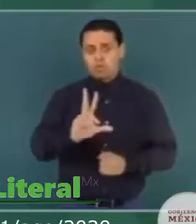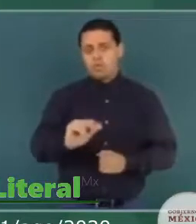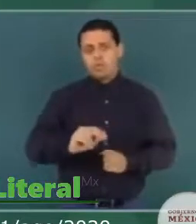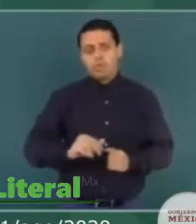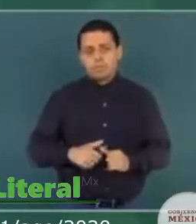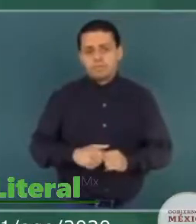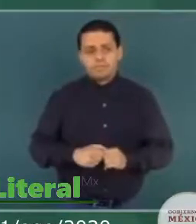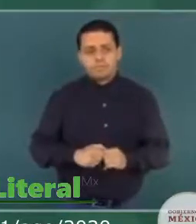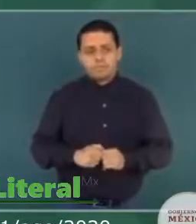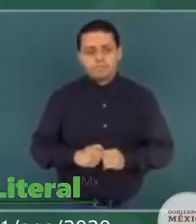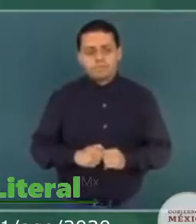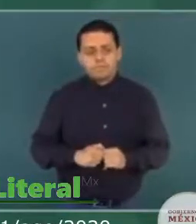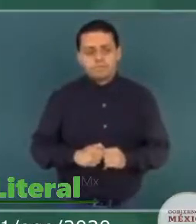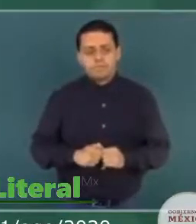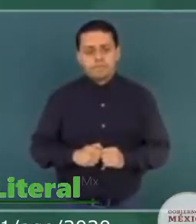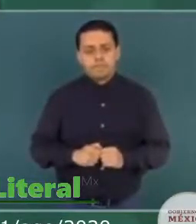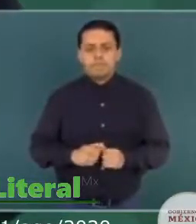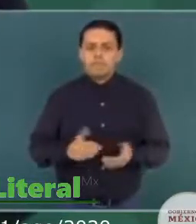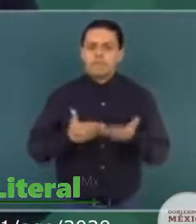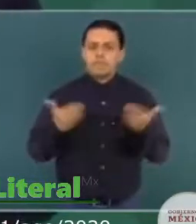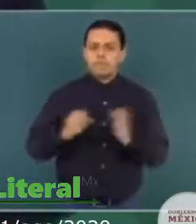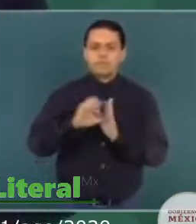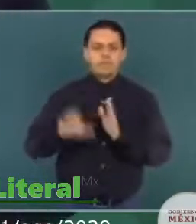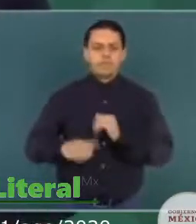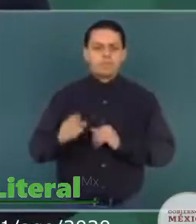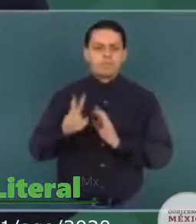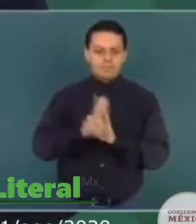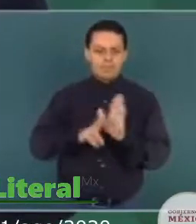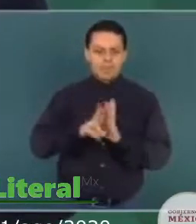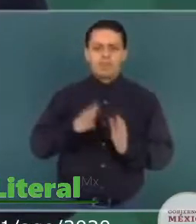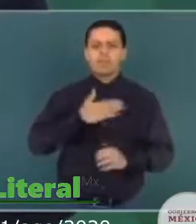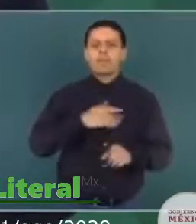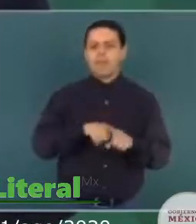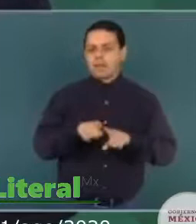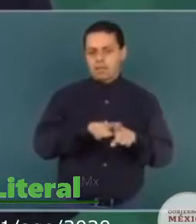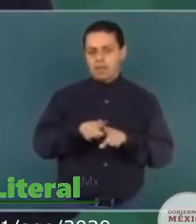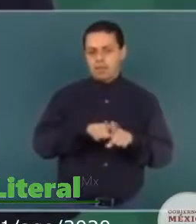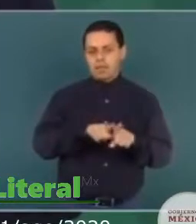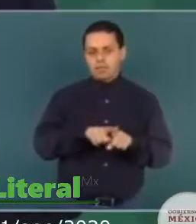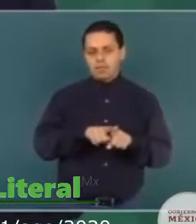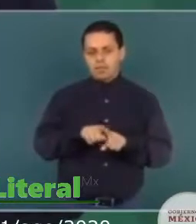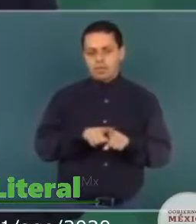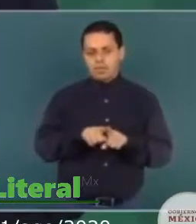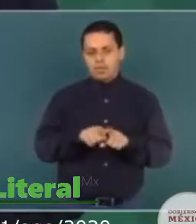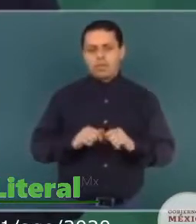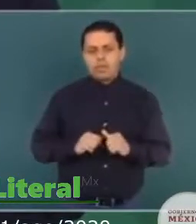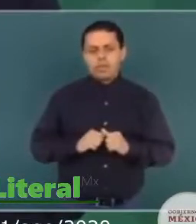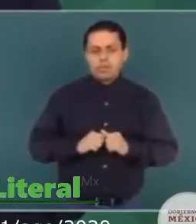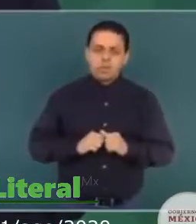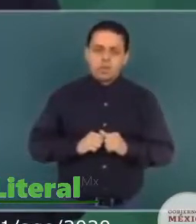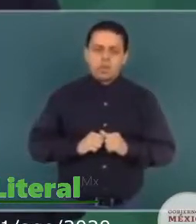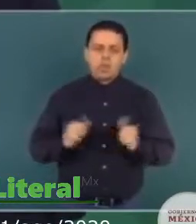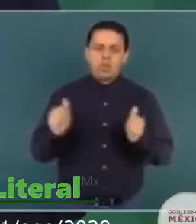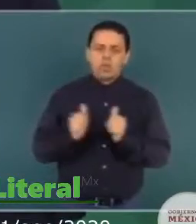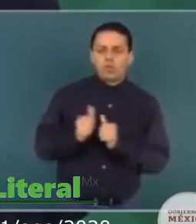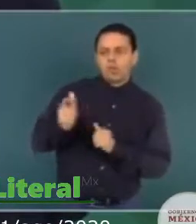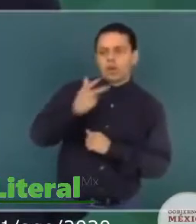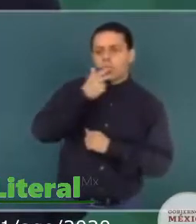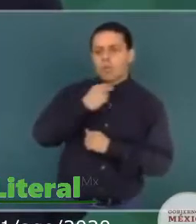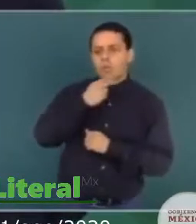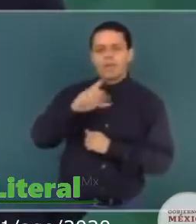En este caso del video de mi hermano con David